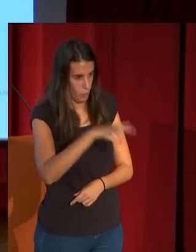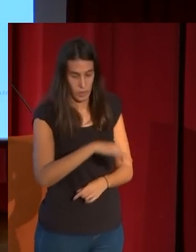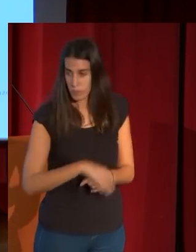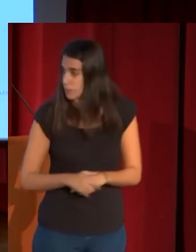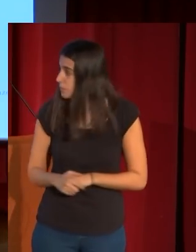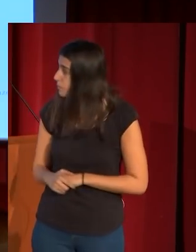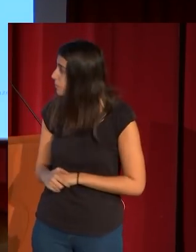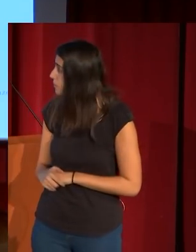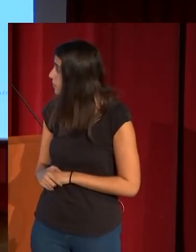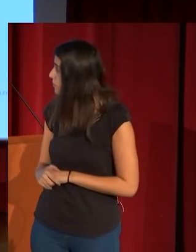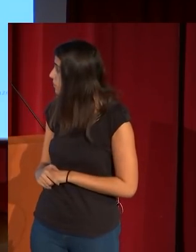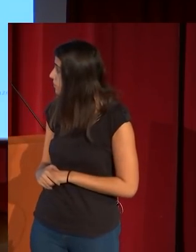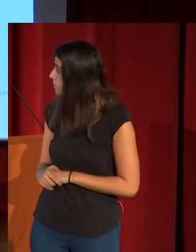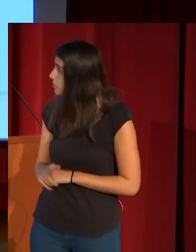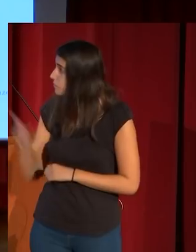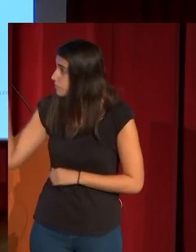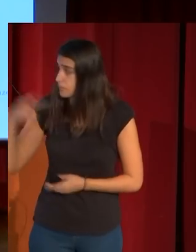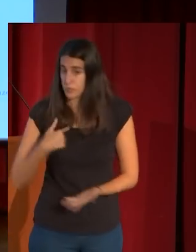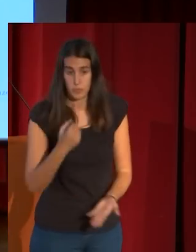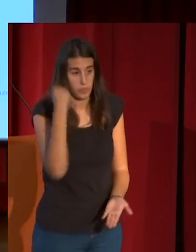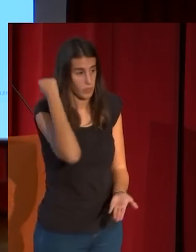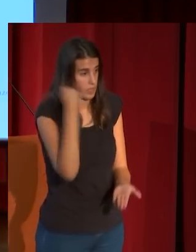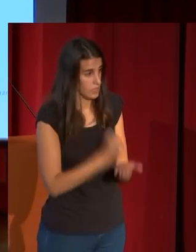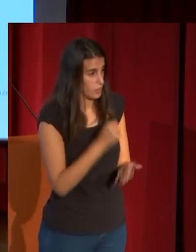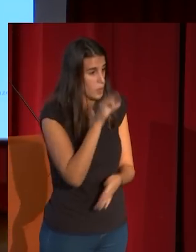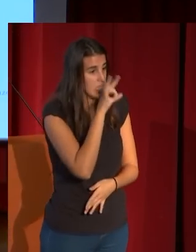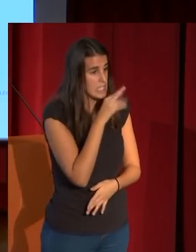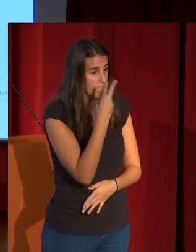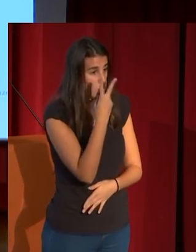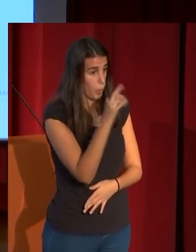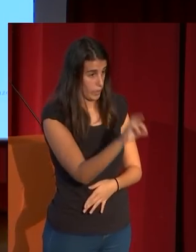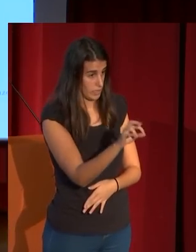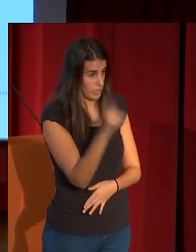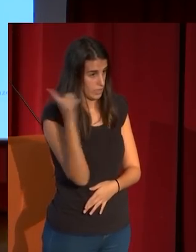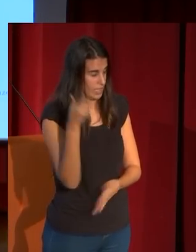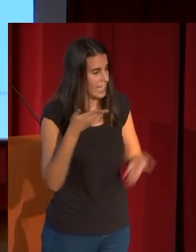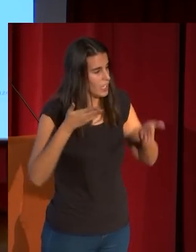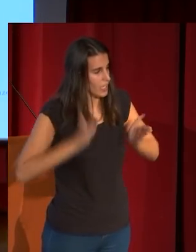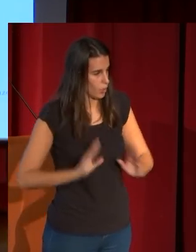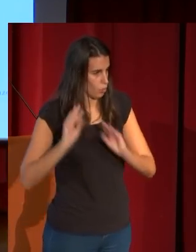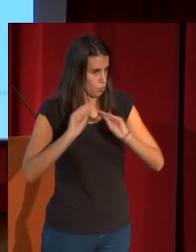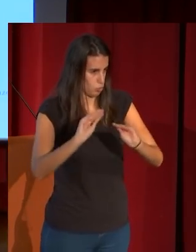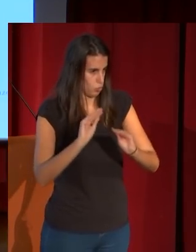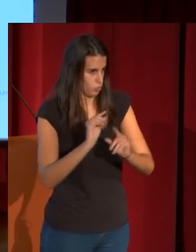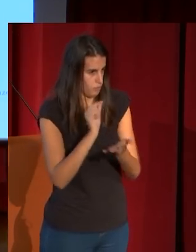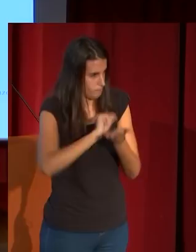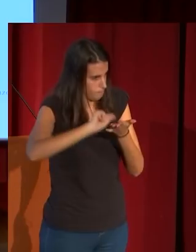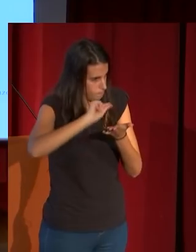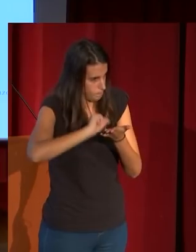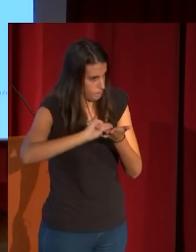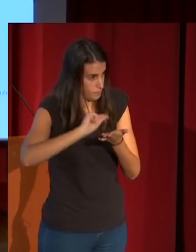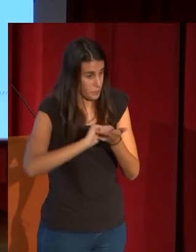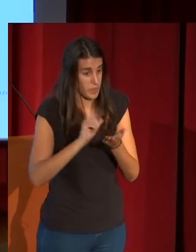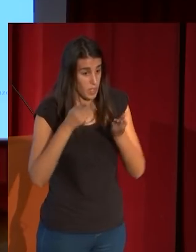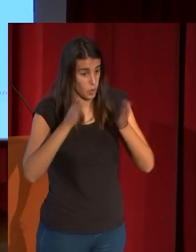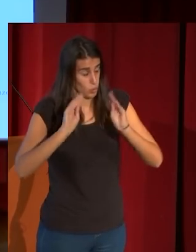definitiva que estampó en la segunda década ya del siglo XX el hijo de Fortuny, que regaló un juego entero